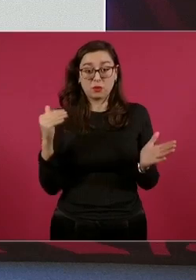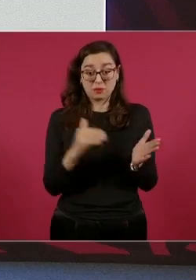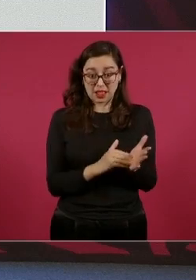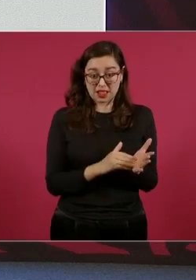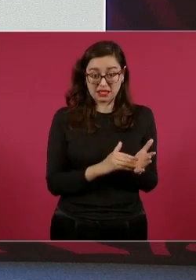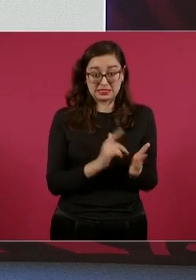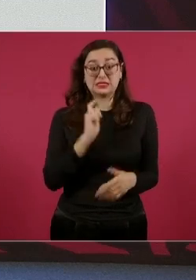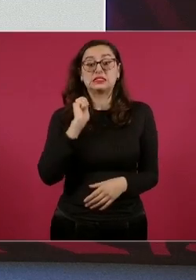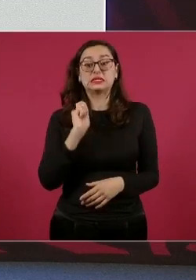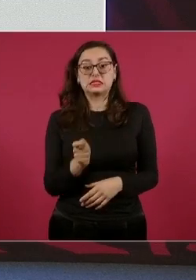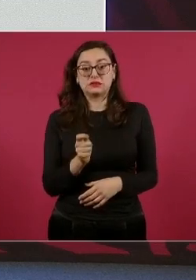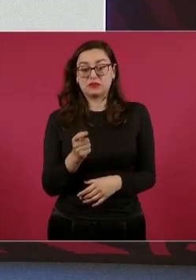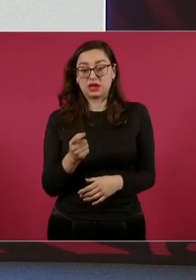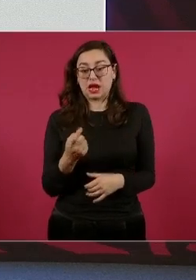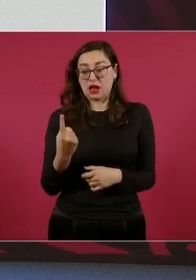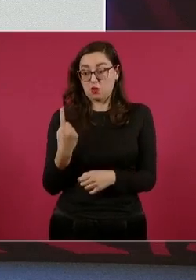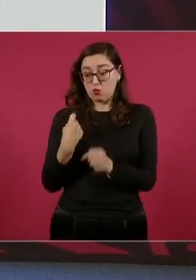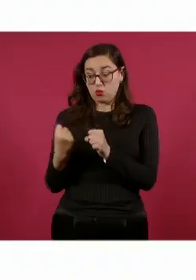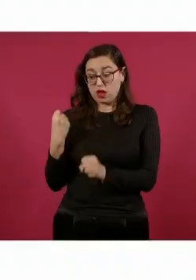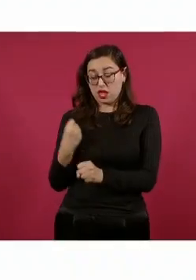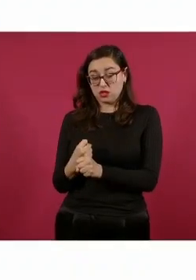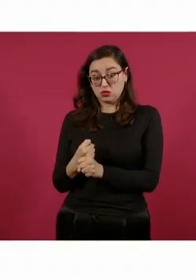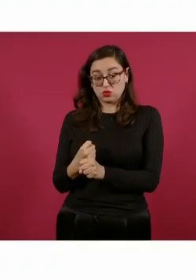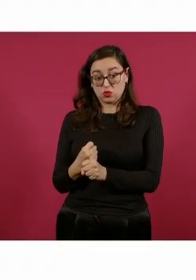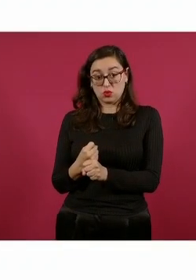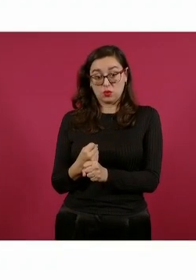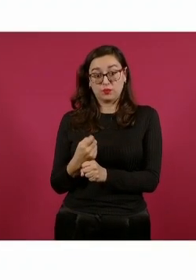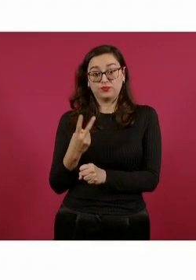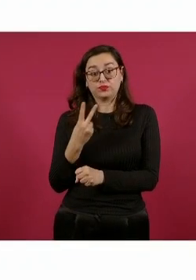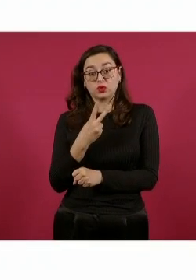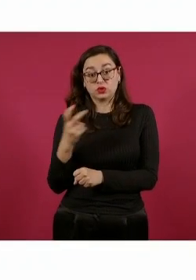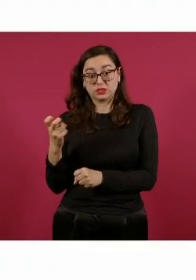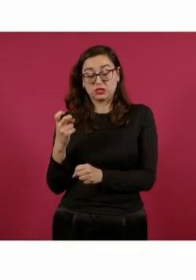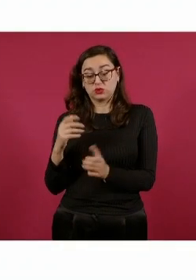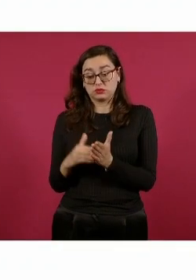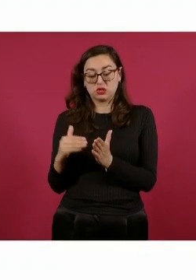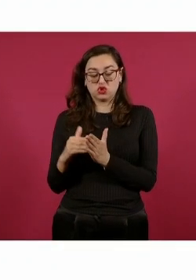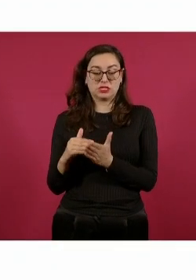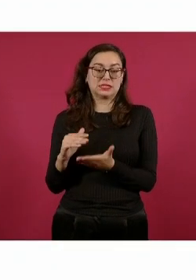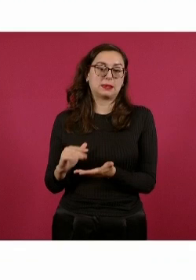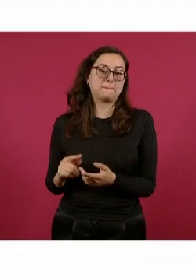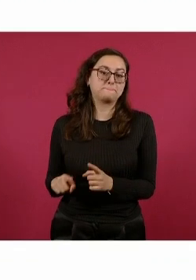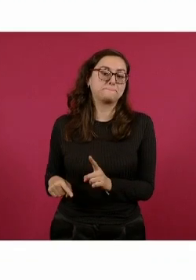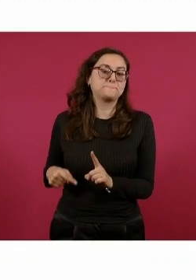que el año pasado, 2 por ciento en términos reales.